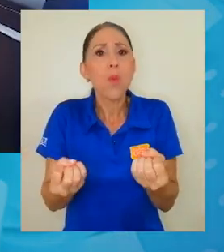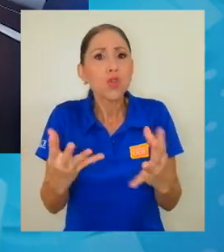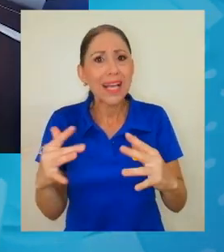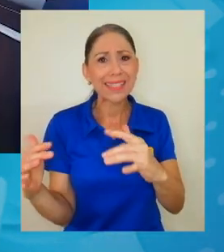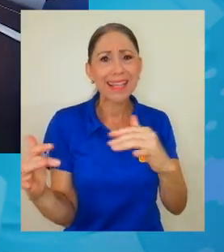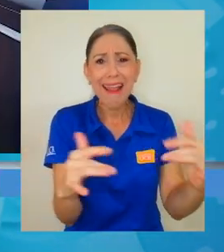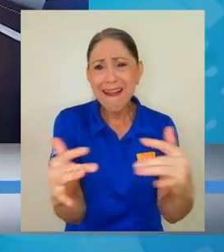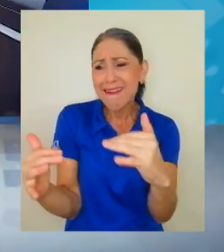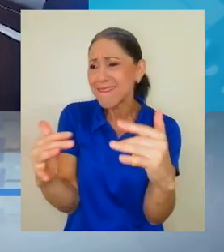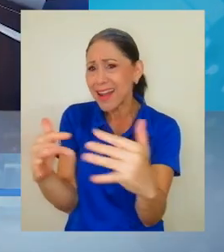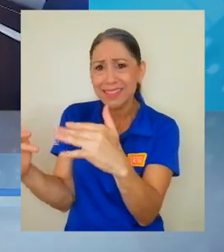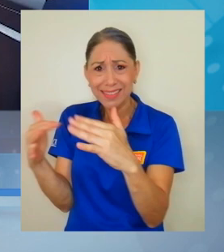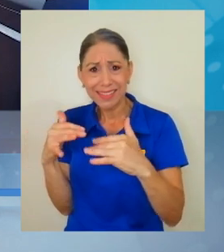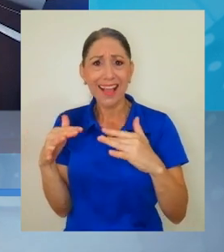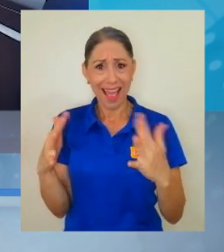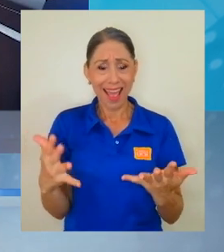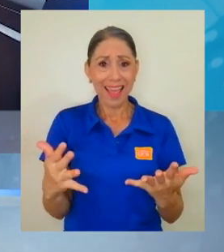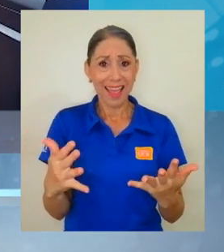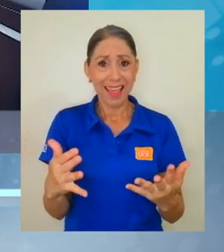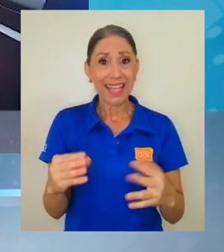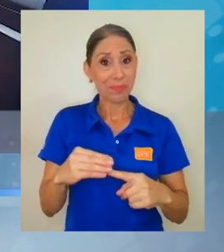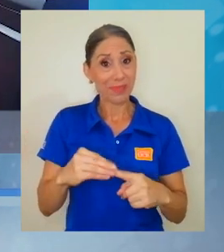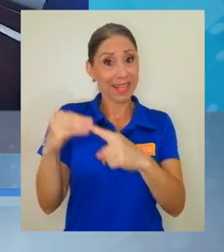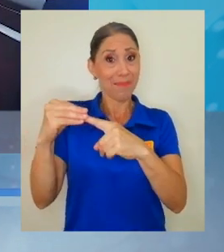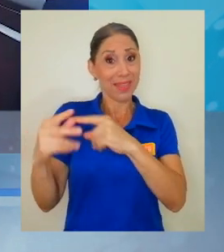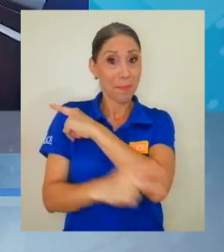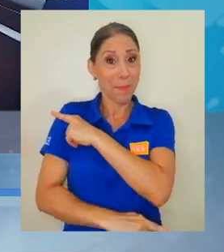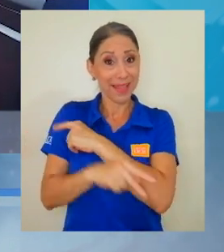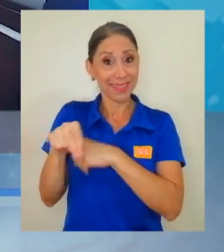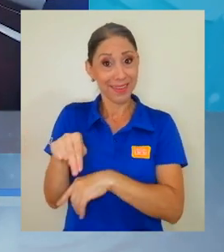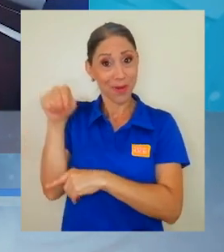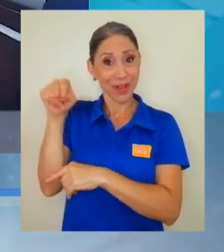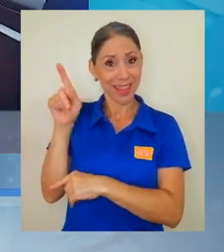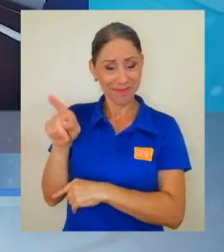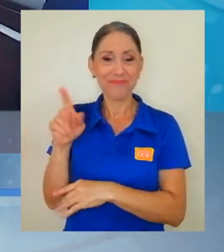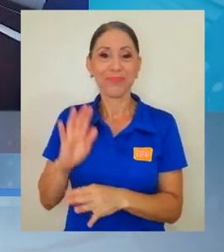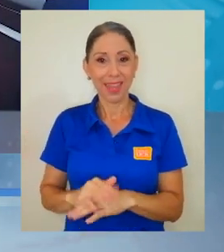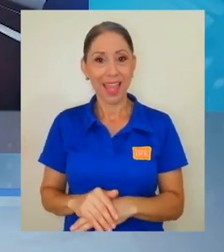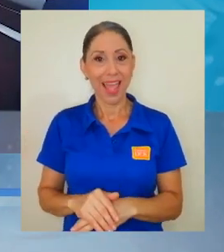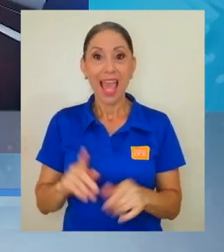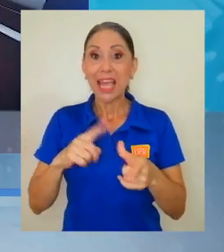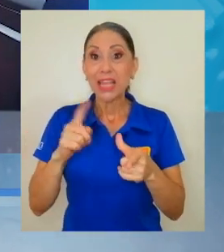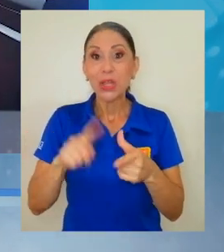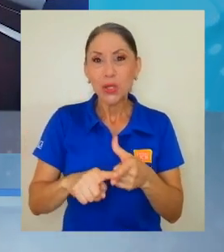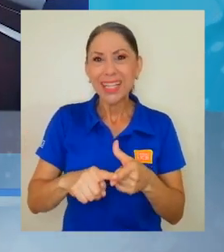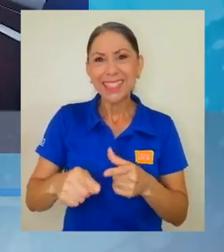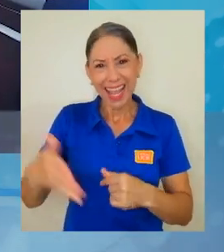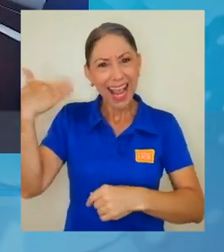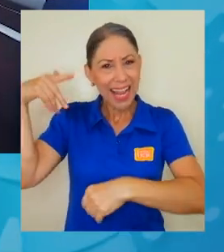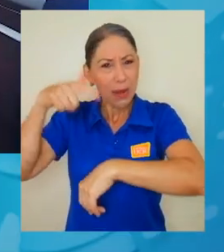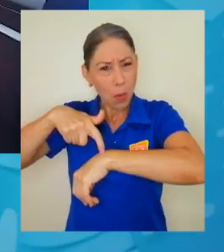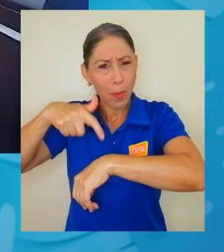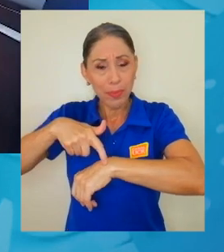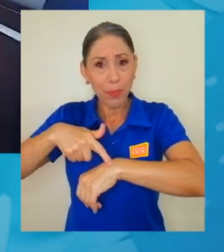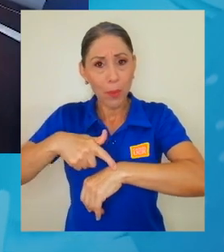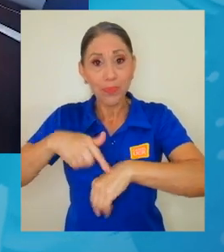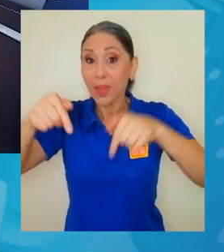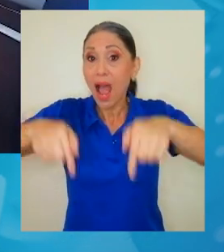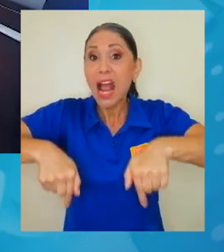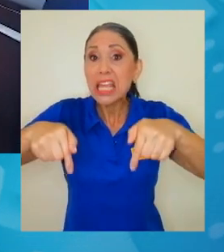guerras entre hermanos y en particular vecinos del norte. Entonces aquí estábamos en una situación